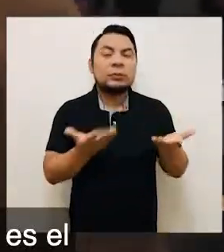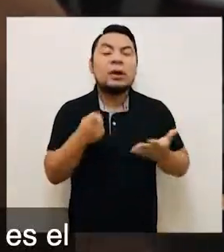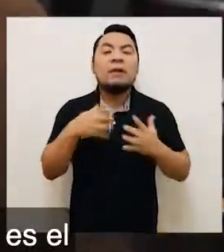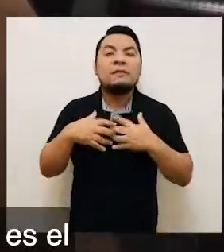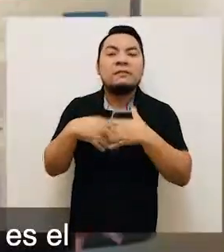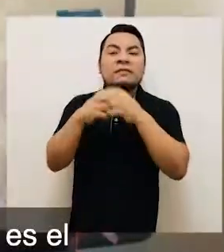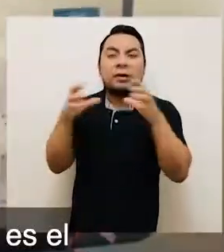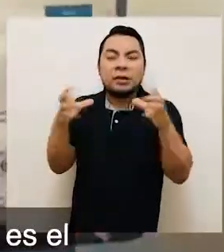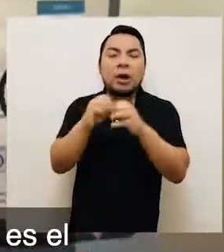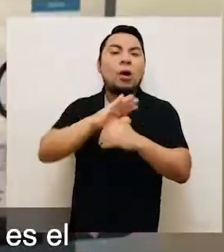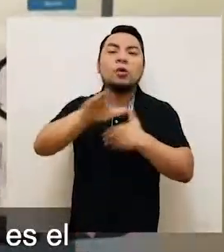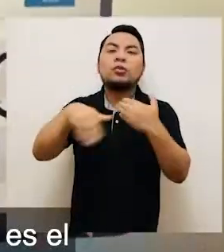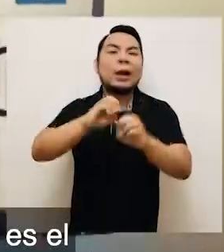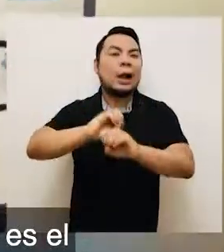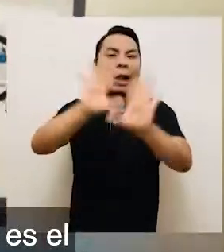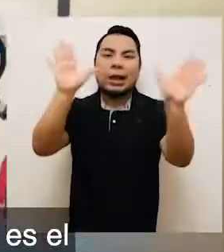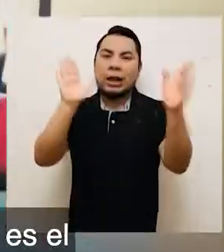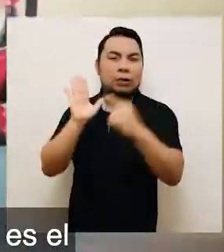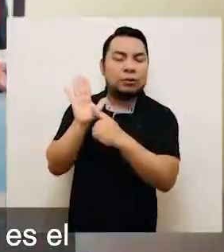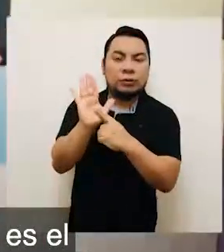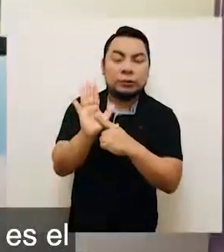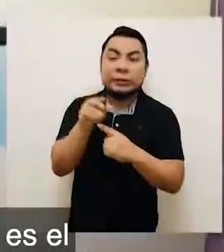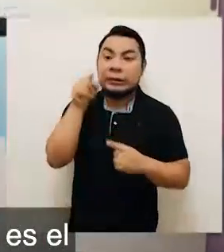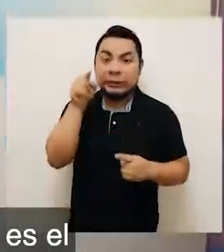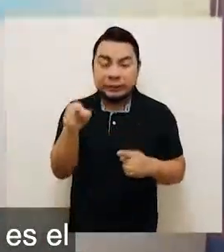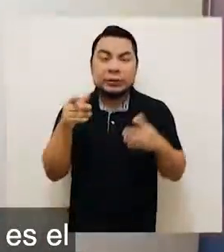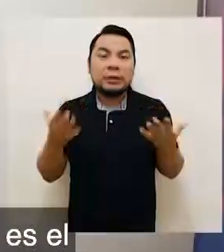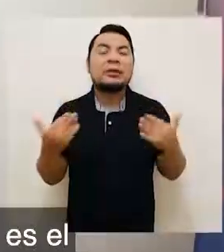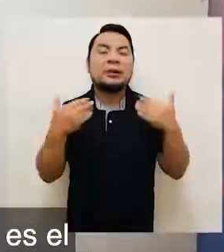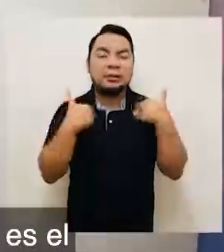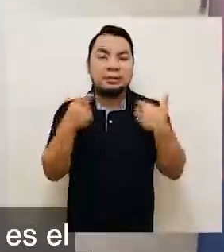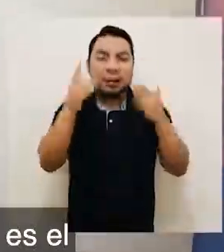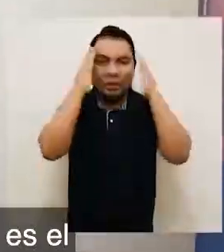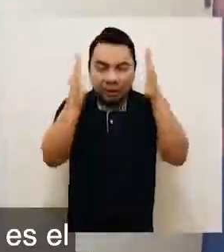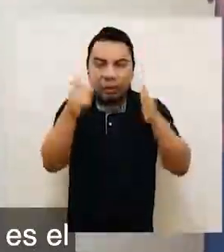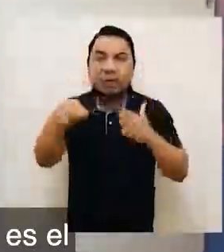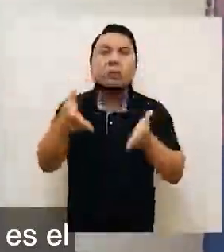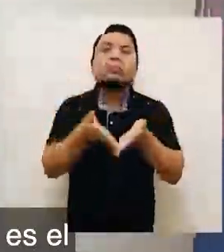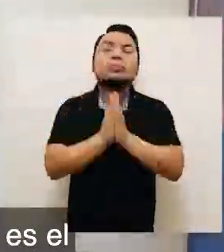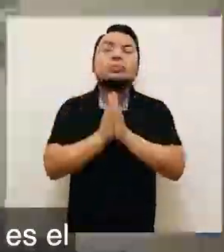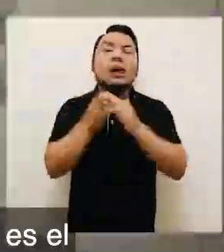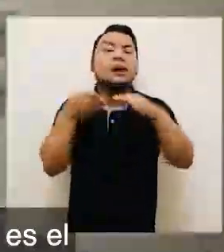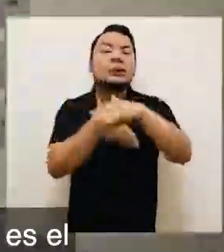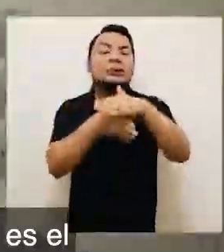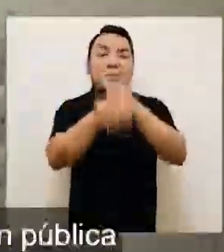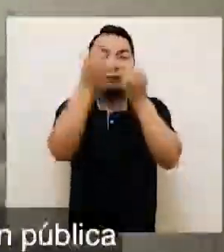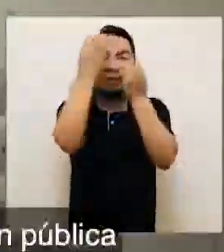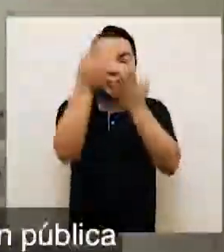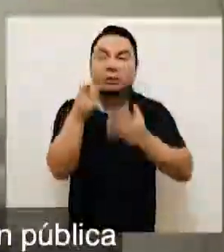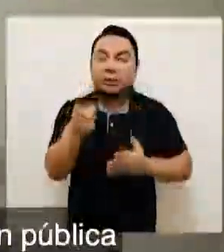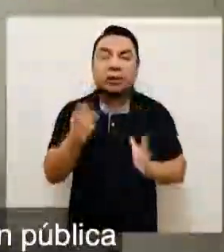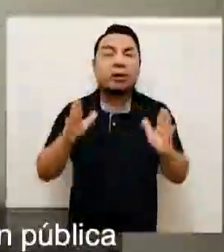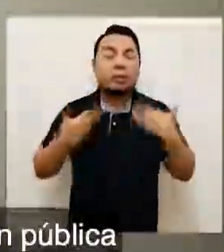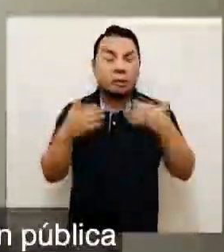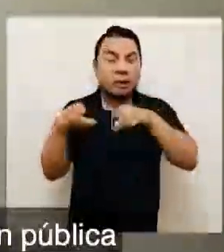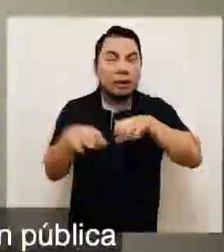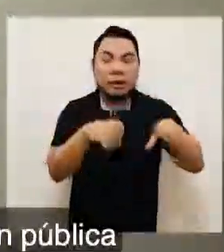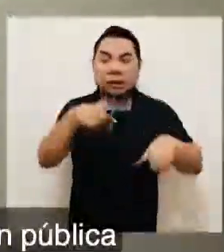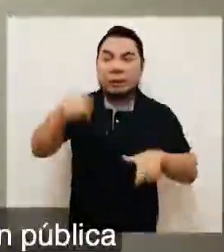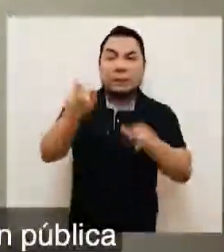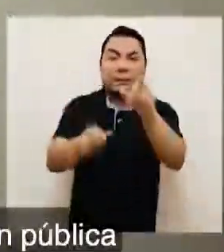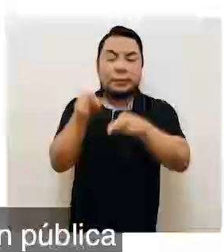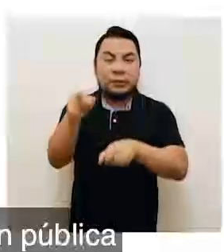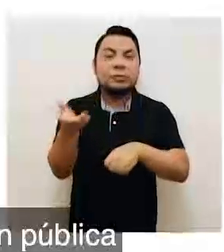fortalecimiento de la transparencia. Y en esa línea tenemos la atención de solicitudes de acceso a la información que pueden realizar los